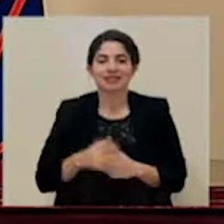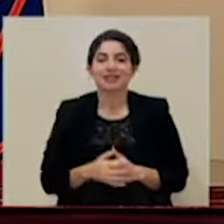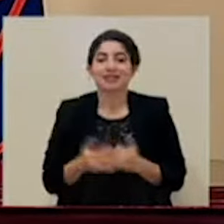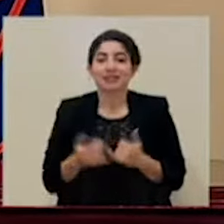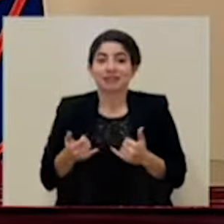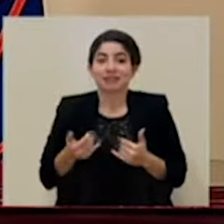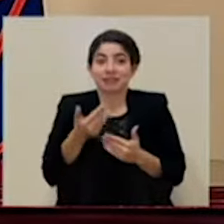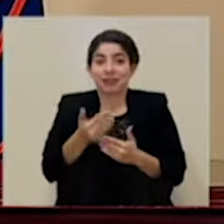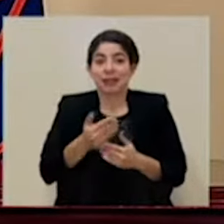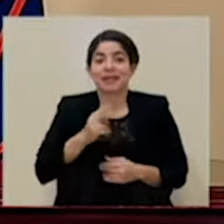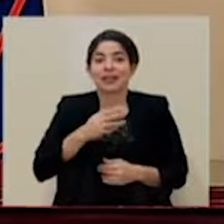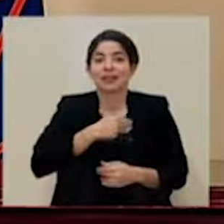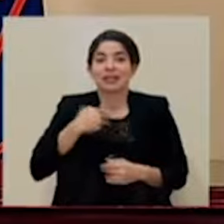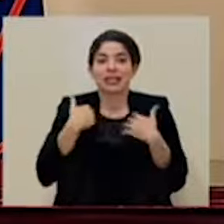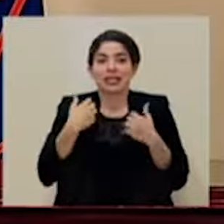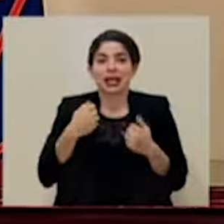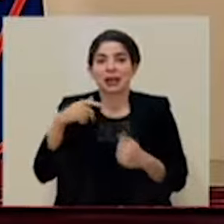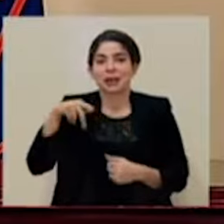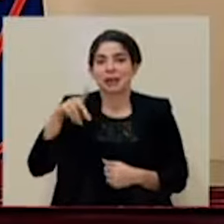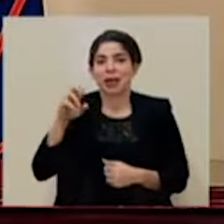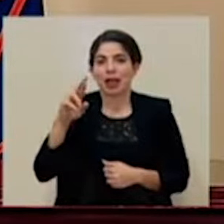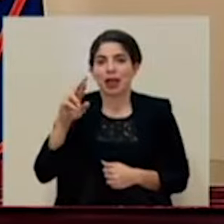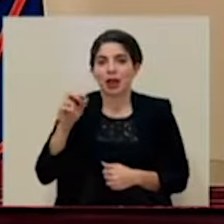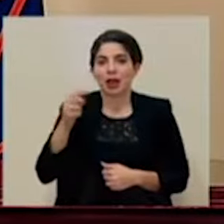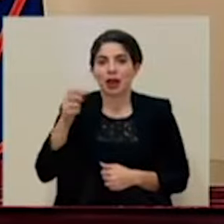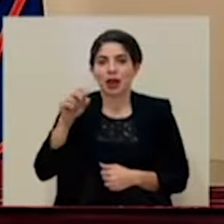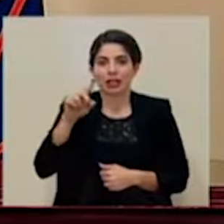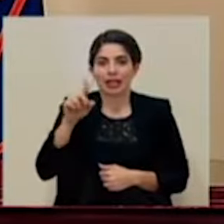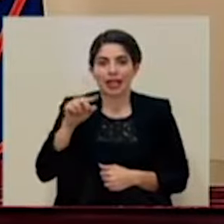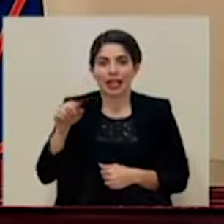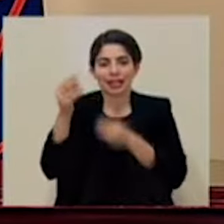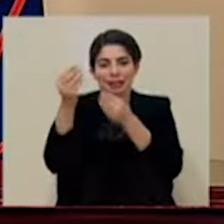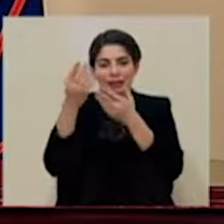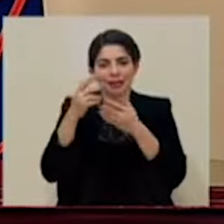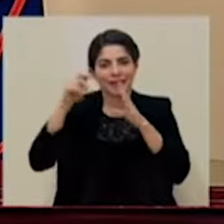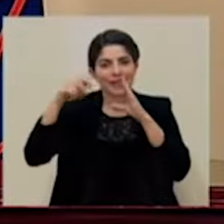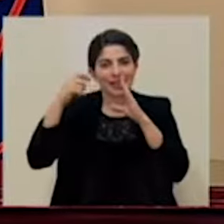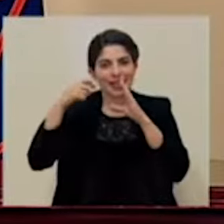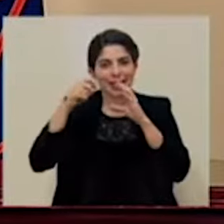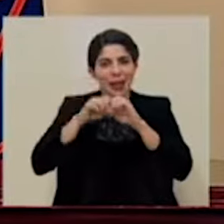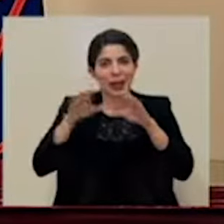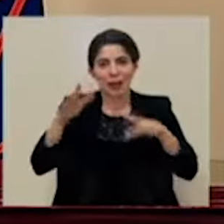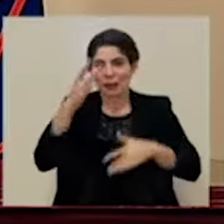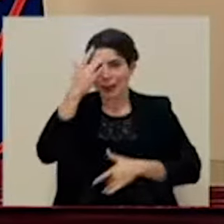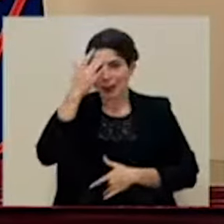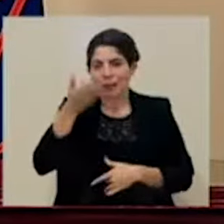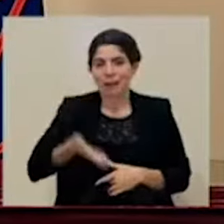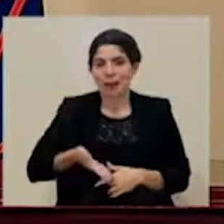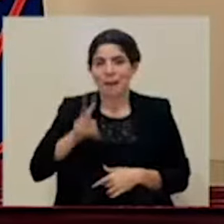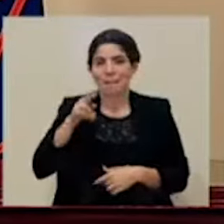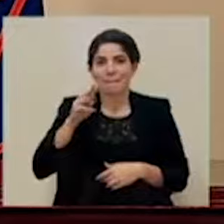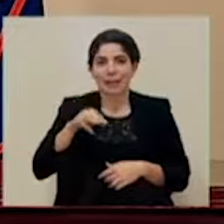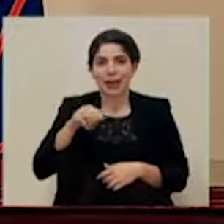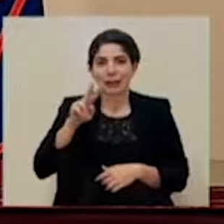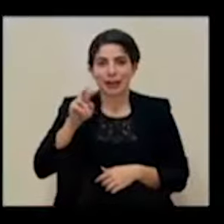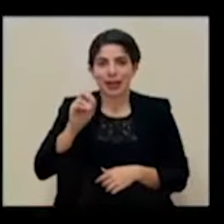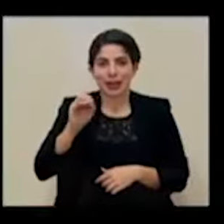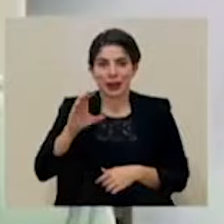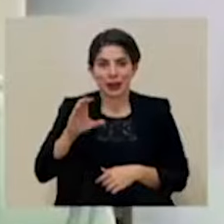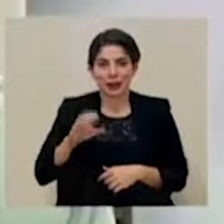de salud, Pedro González, quien a través de un video nos detalla el reporte epidemiológico para este martes veinte de octubre.